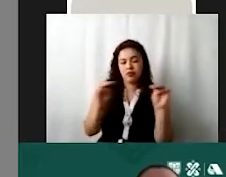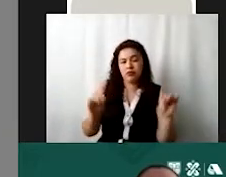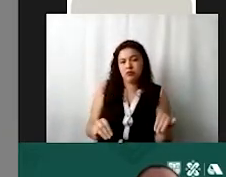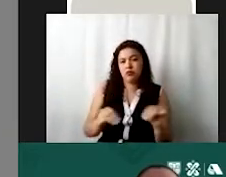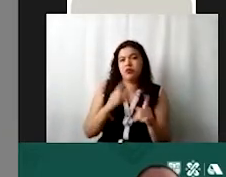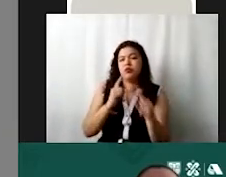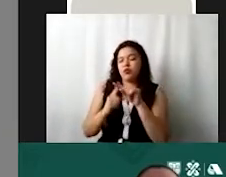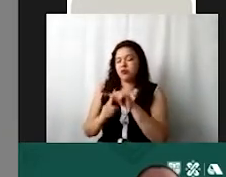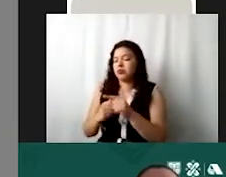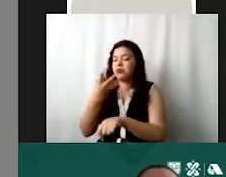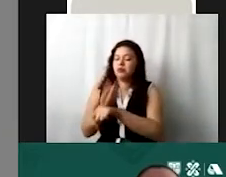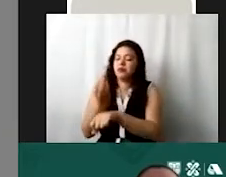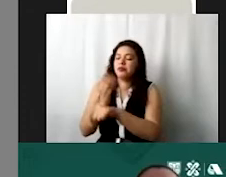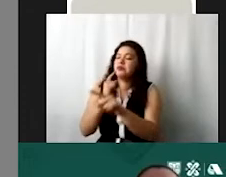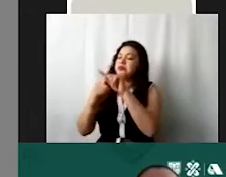lo que sea mantenimiento.